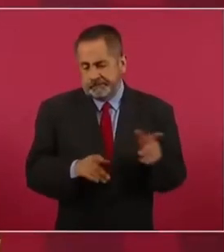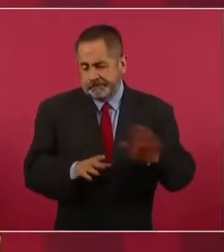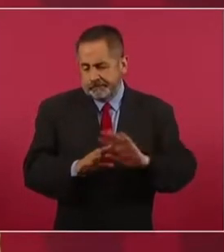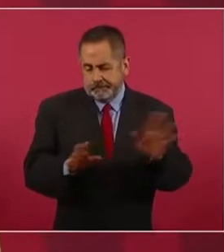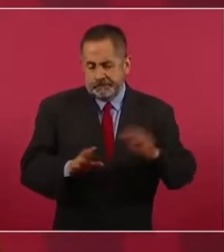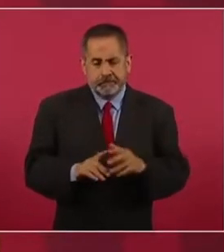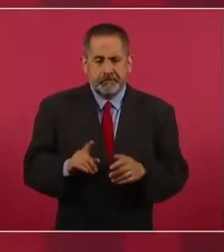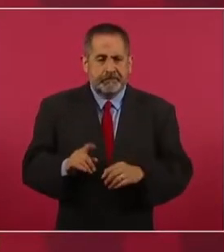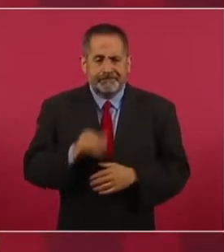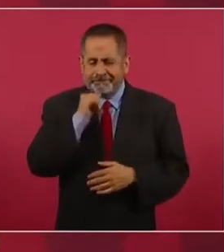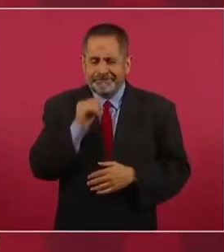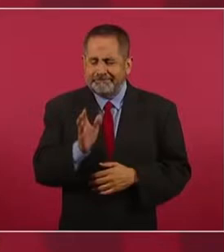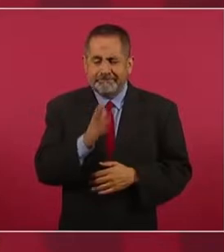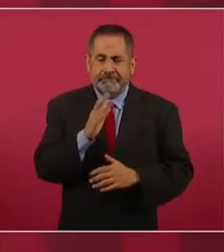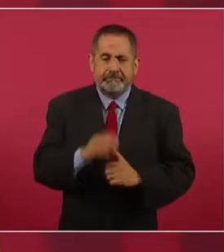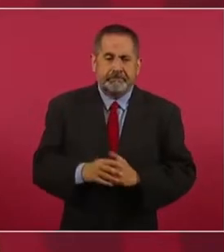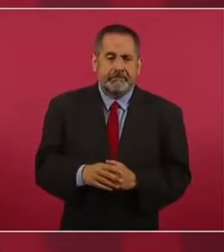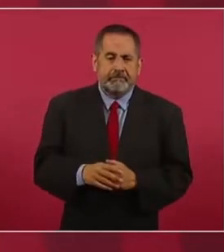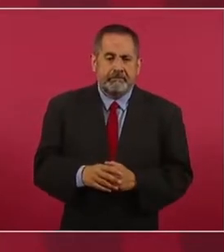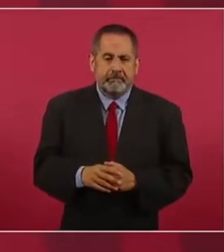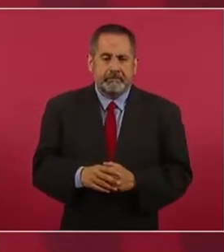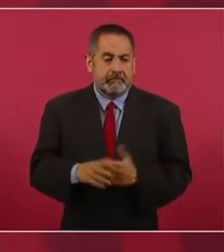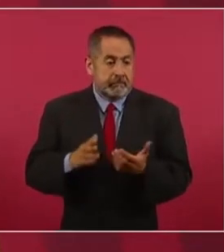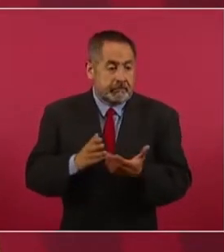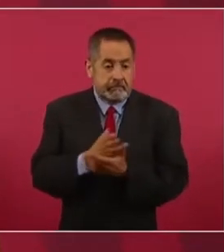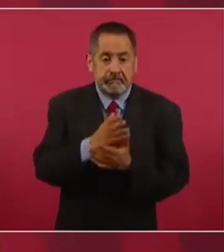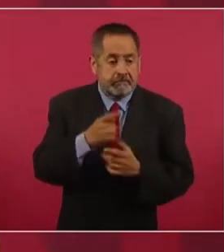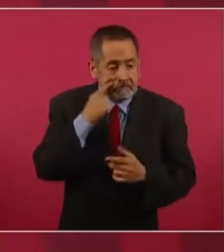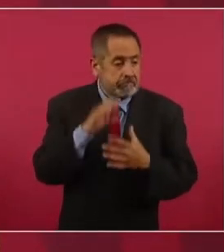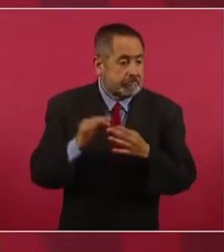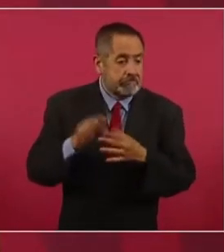de cuestionamientos, no meternos.